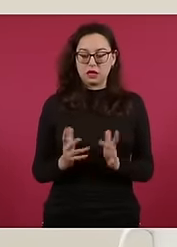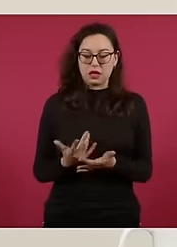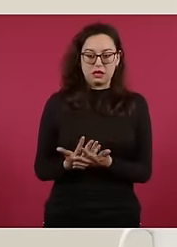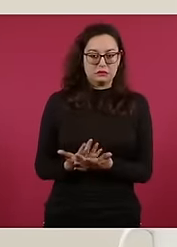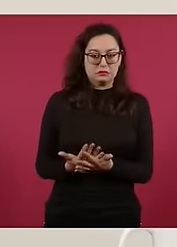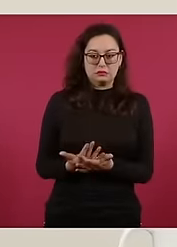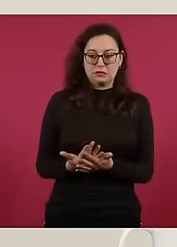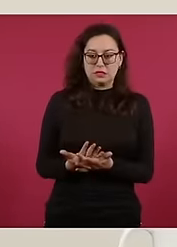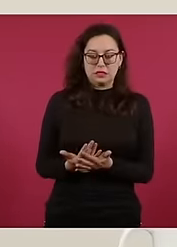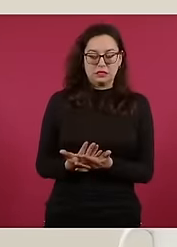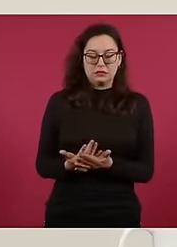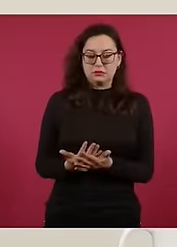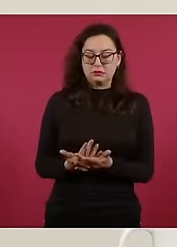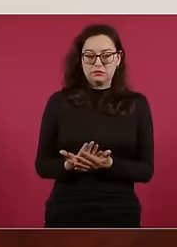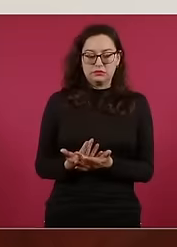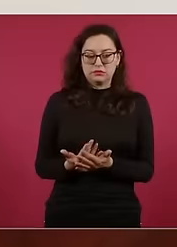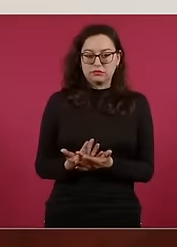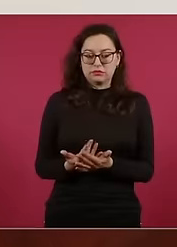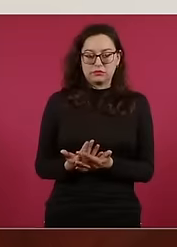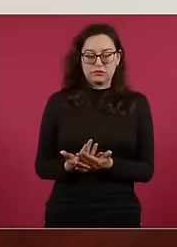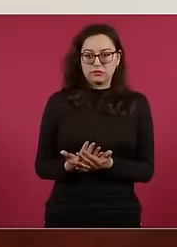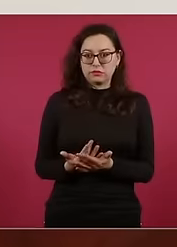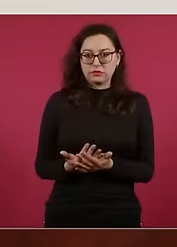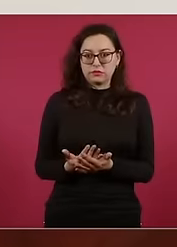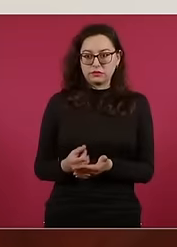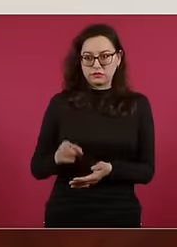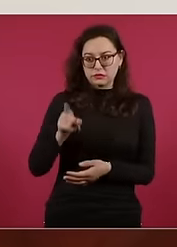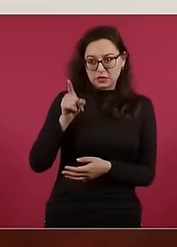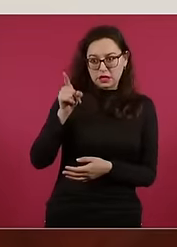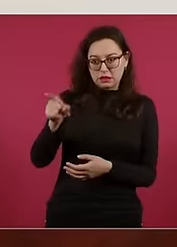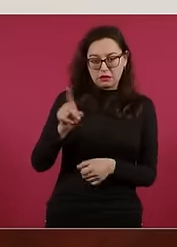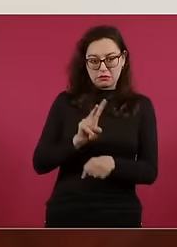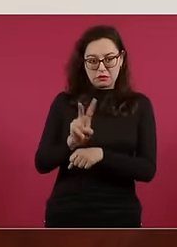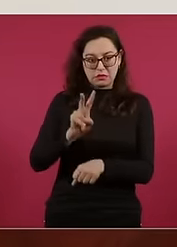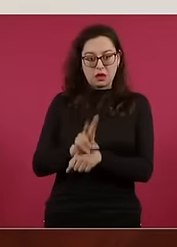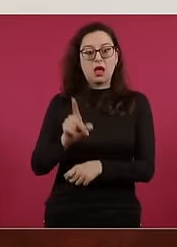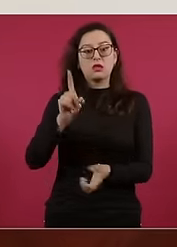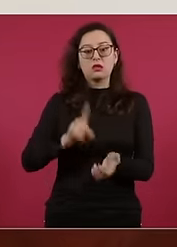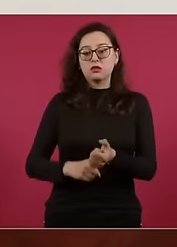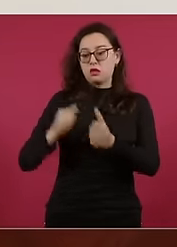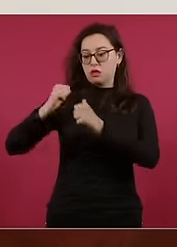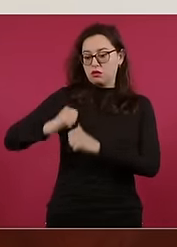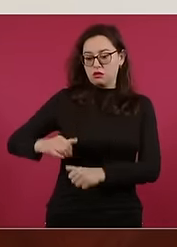de las autoridades electorales.